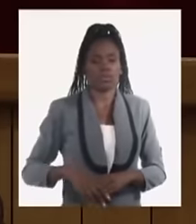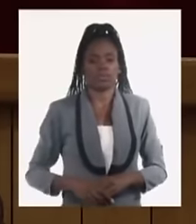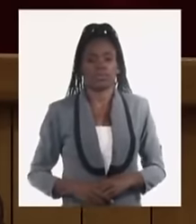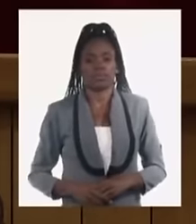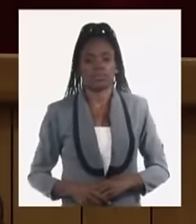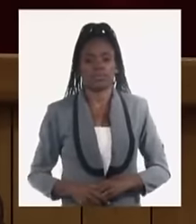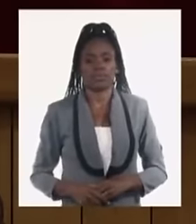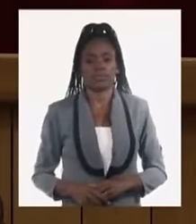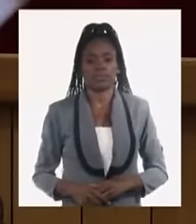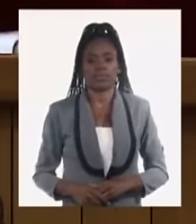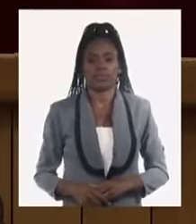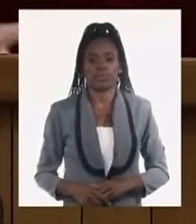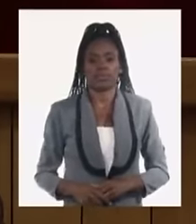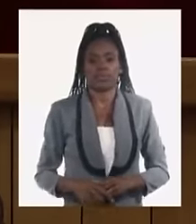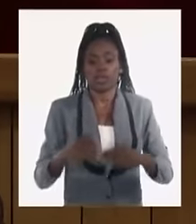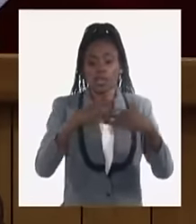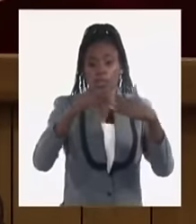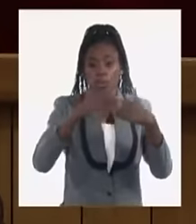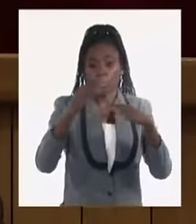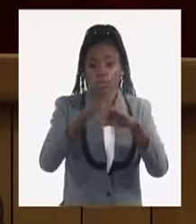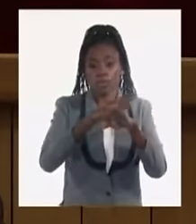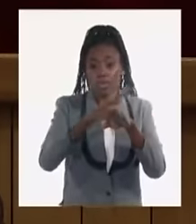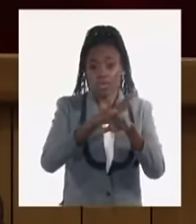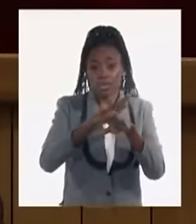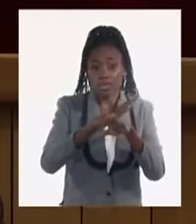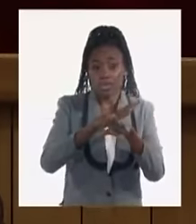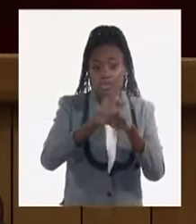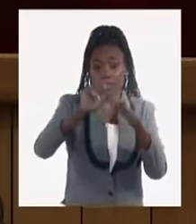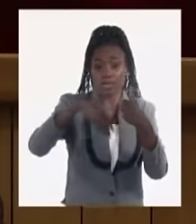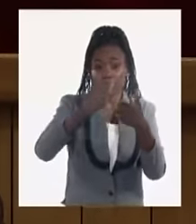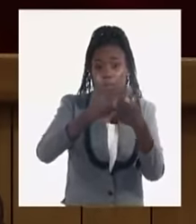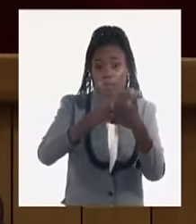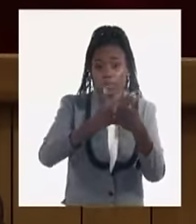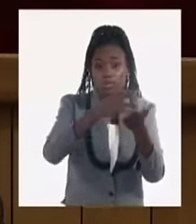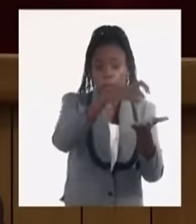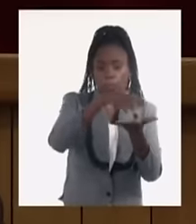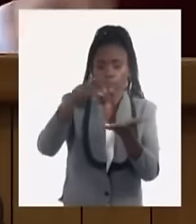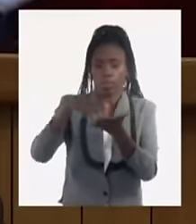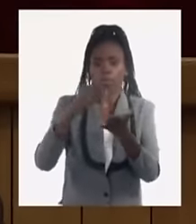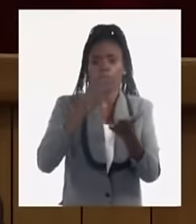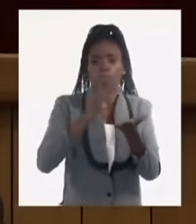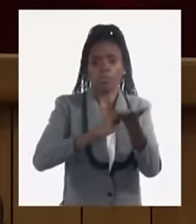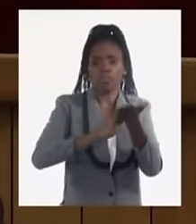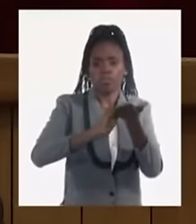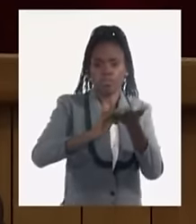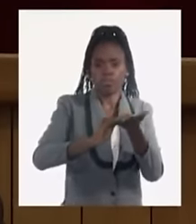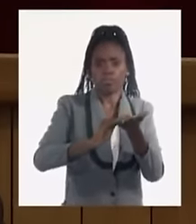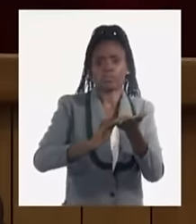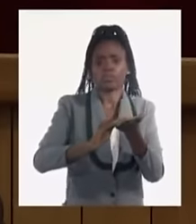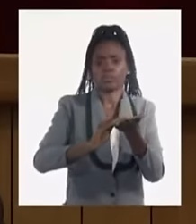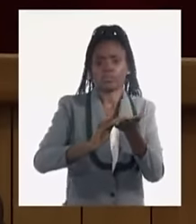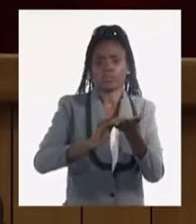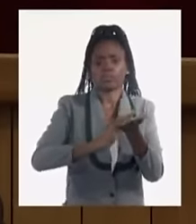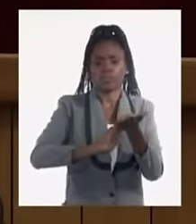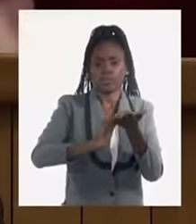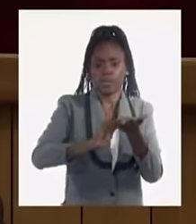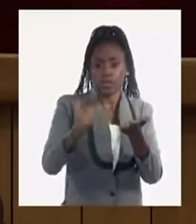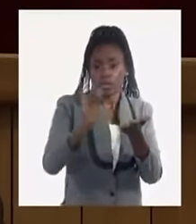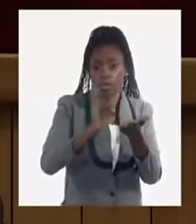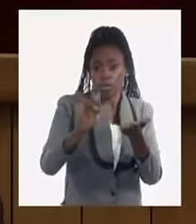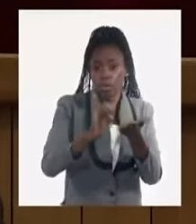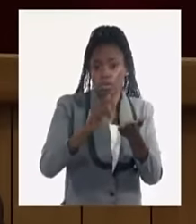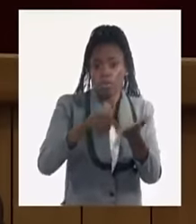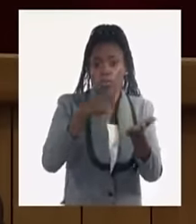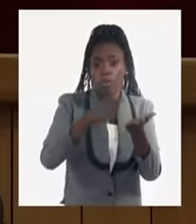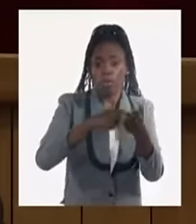azúcar en divisas a empresas mixtas y a algunos sectores que tienen la posibilidad para que ese financiamiento le sirva para ir